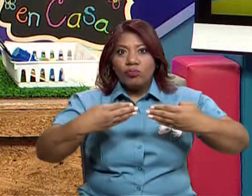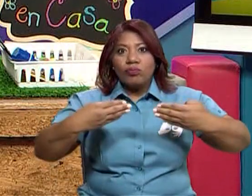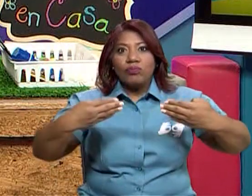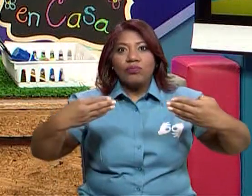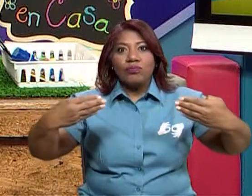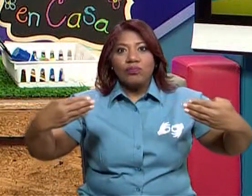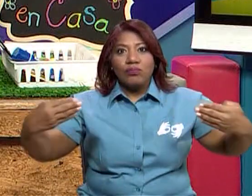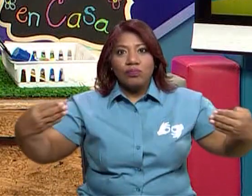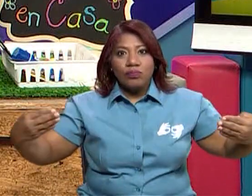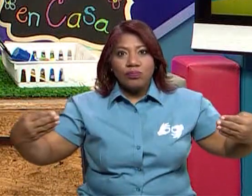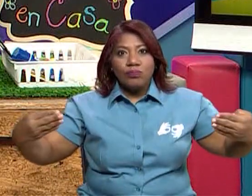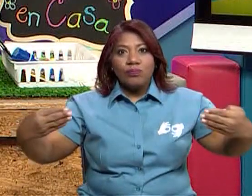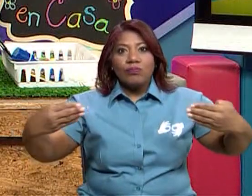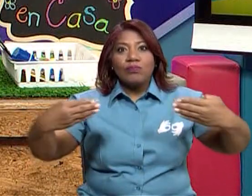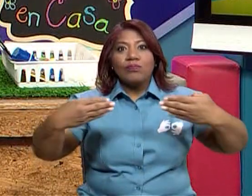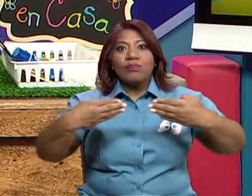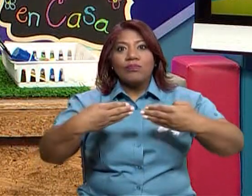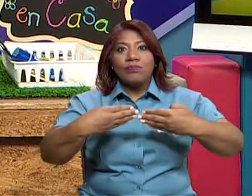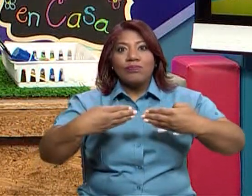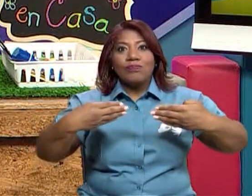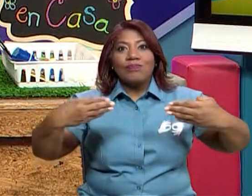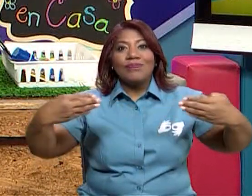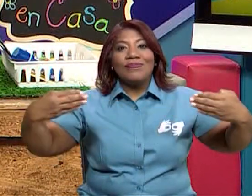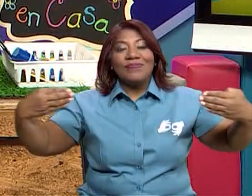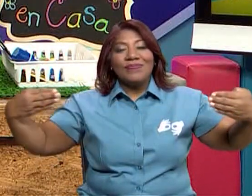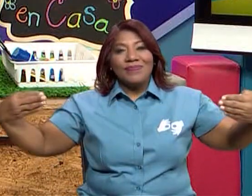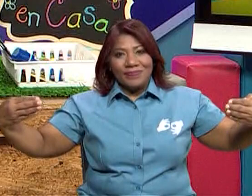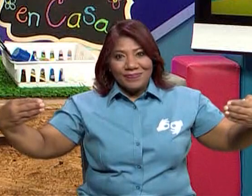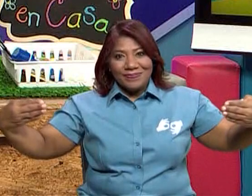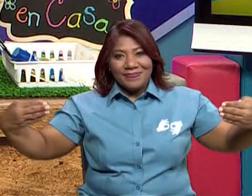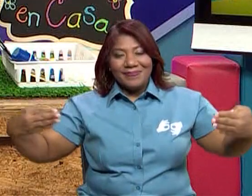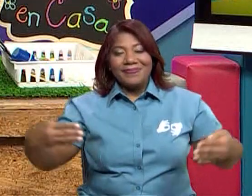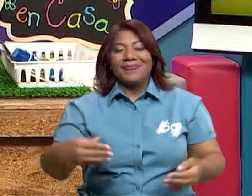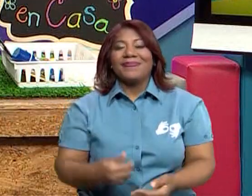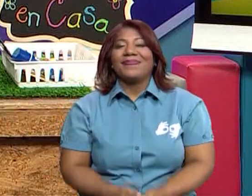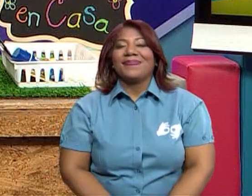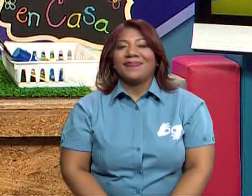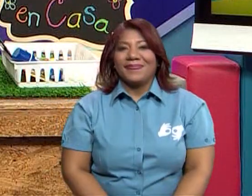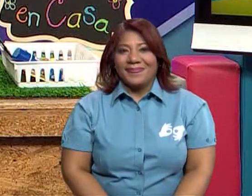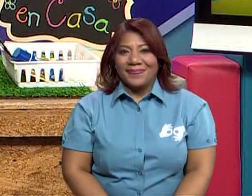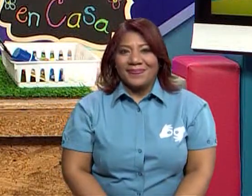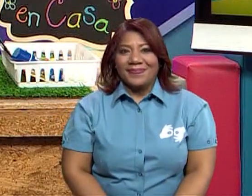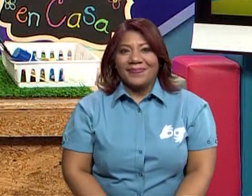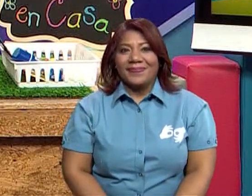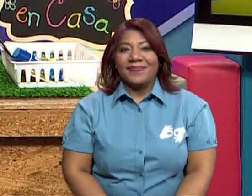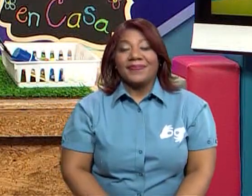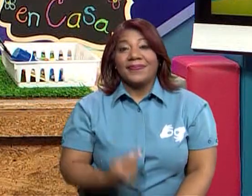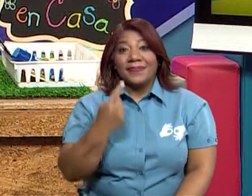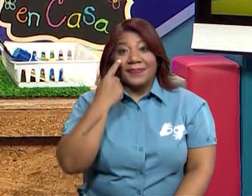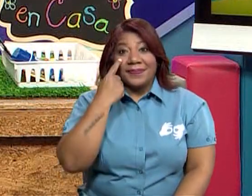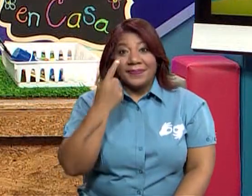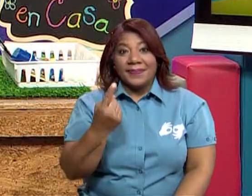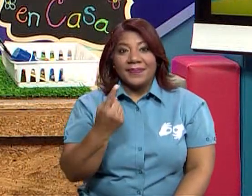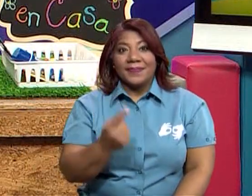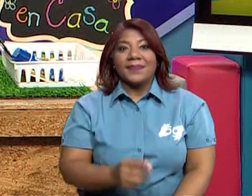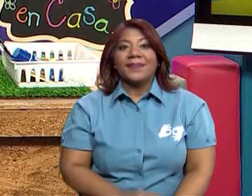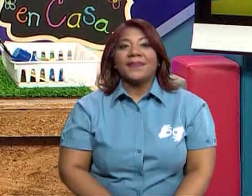que hemos tenido con la ampliación del canal. Ahora vamos a dar inicio. Bien.